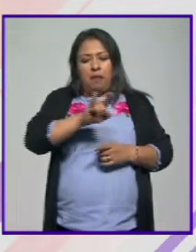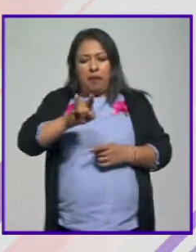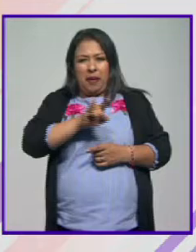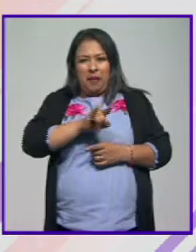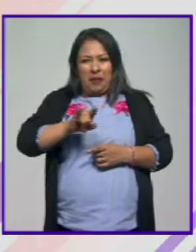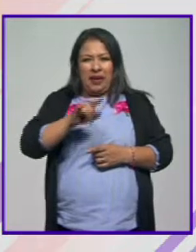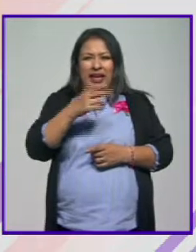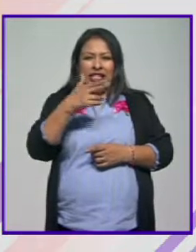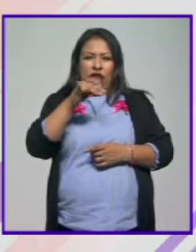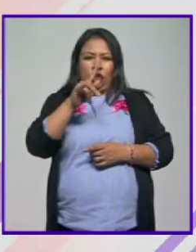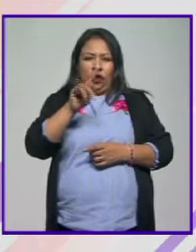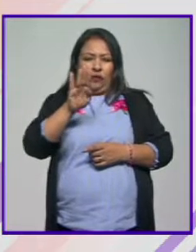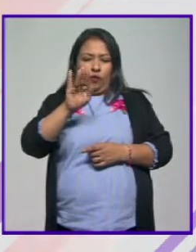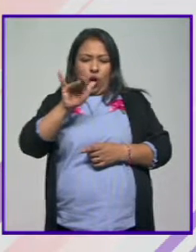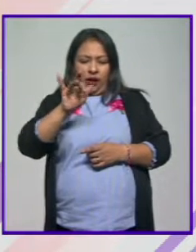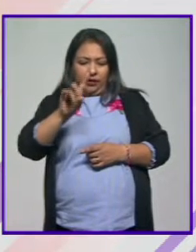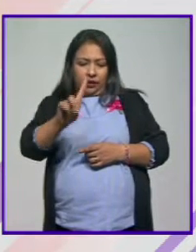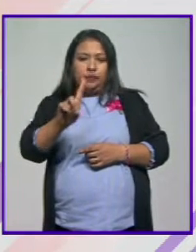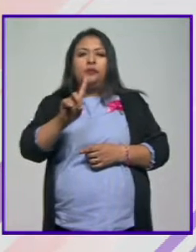después